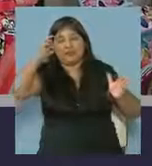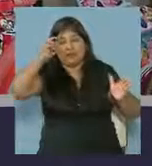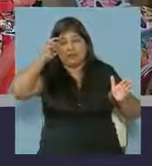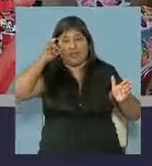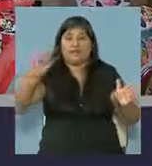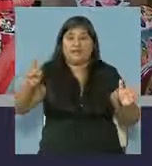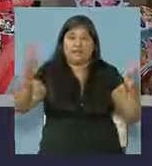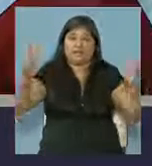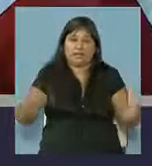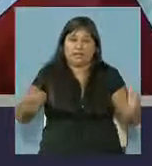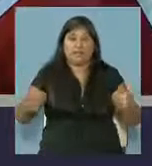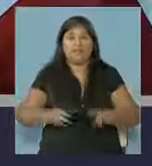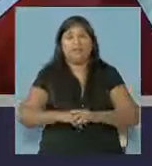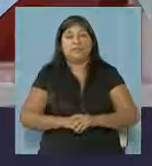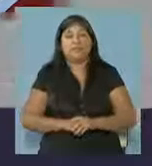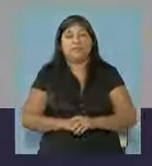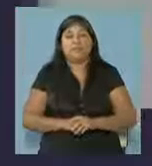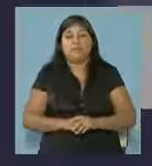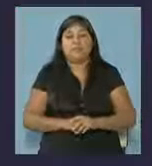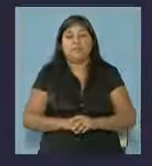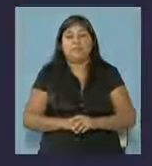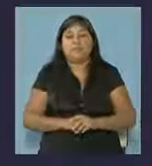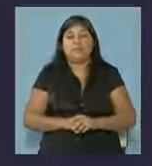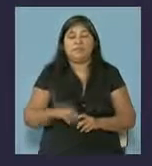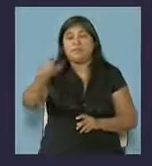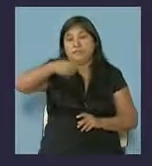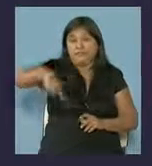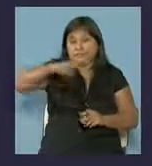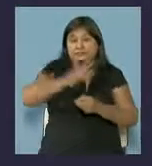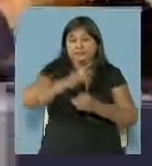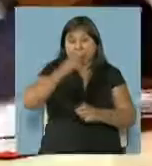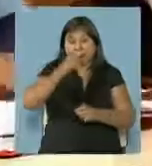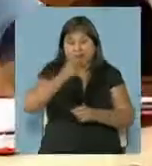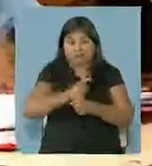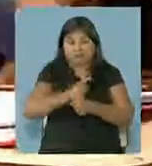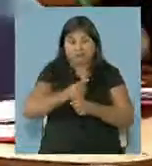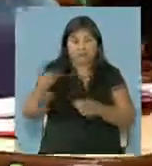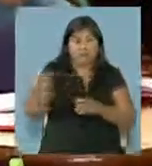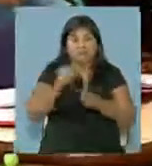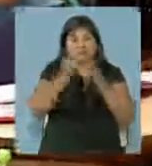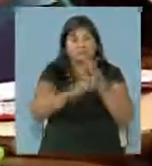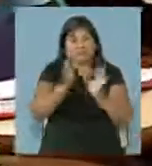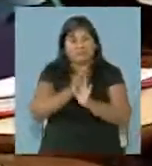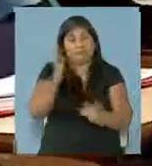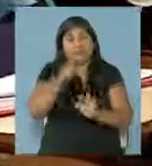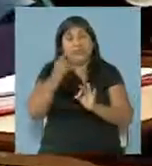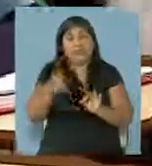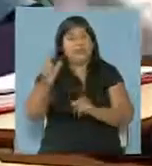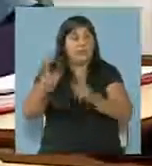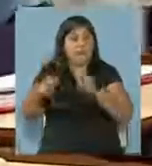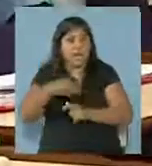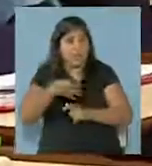de diciembre. La cartera educativa planificó que el retorno a las aulas del estudiantado de todos los niveles